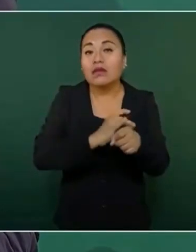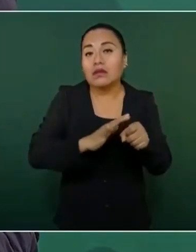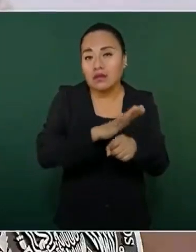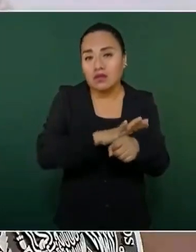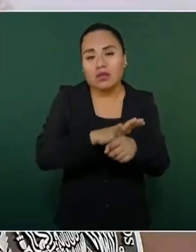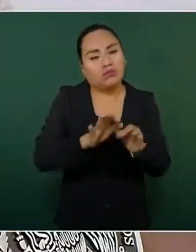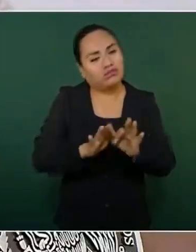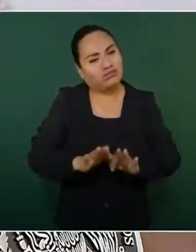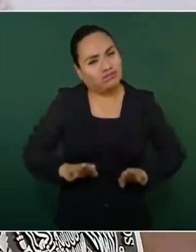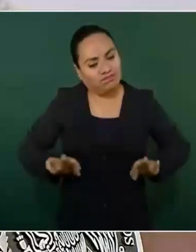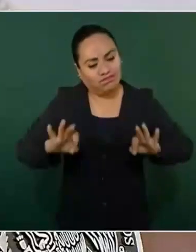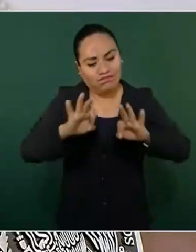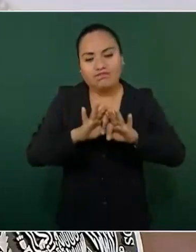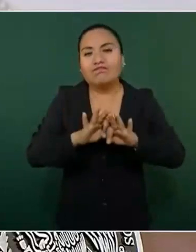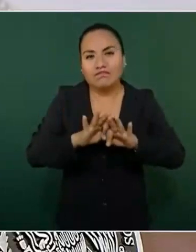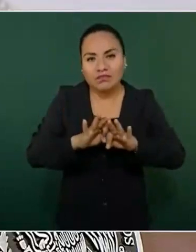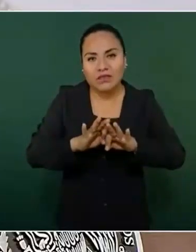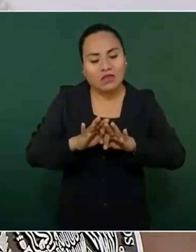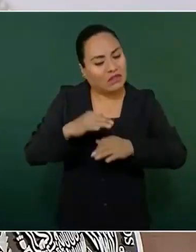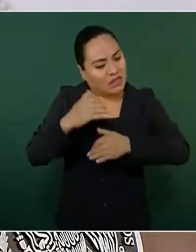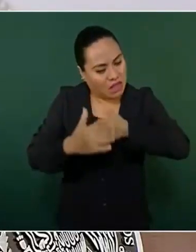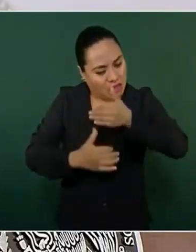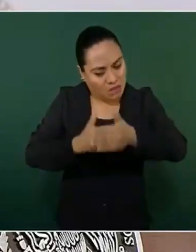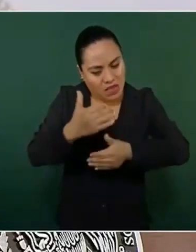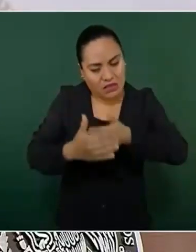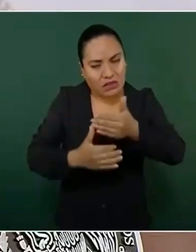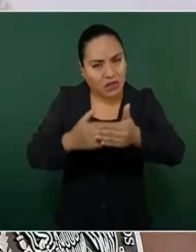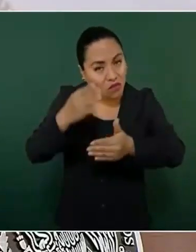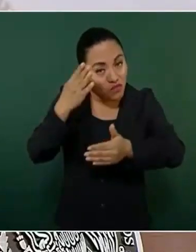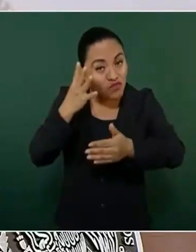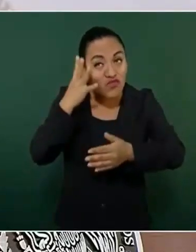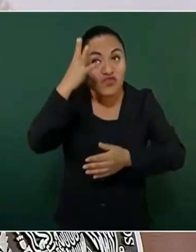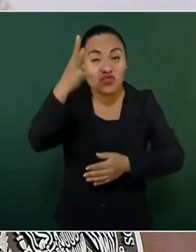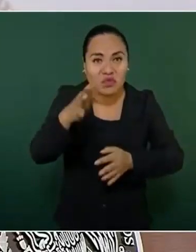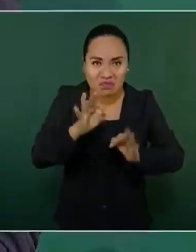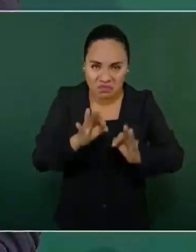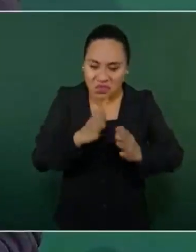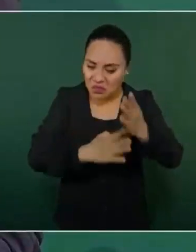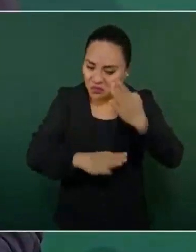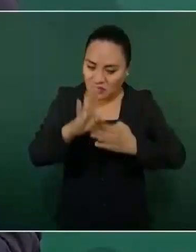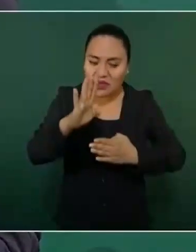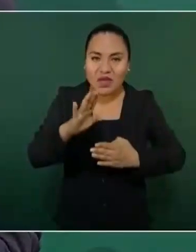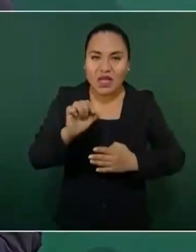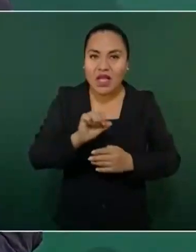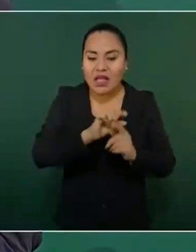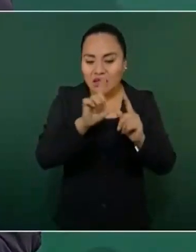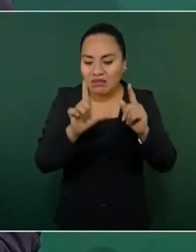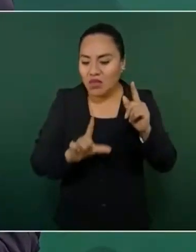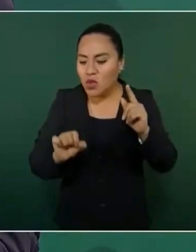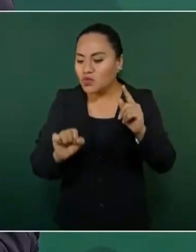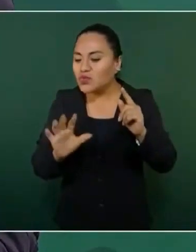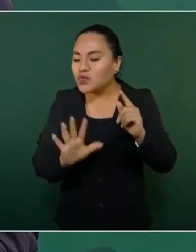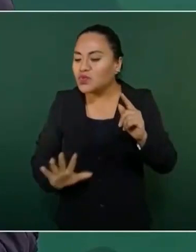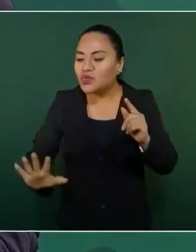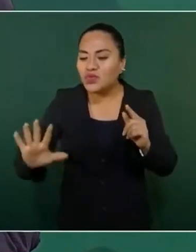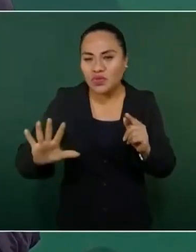del sureste. Y yo espero que las comunidades nos ayuden,